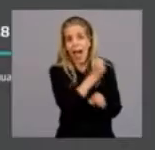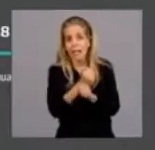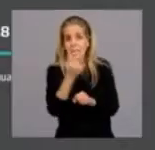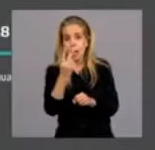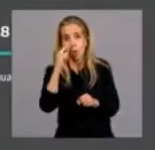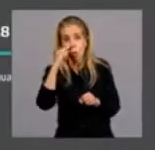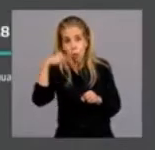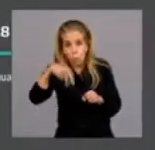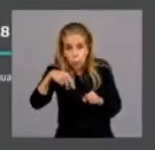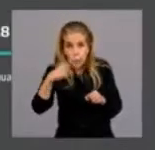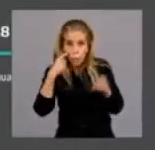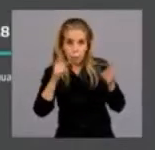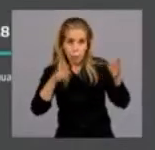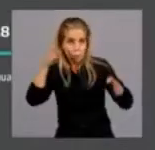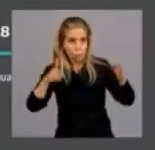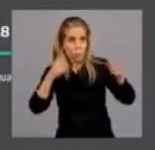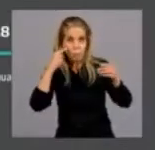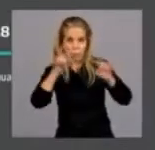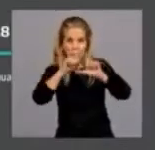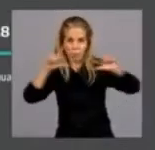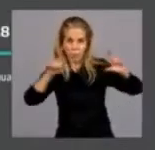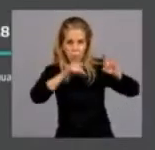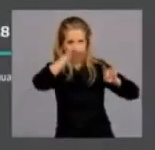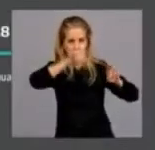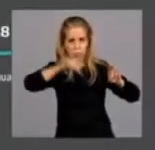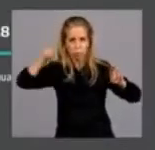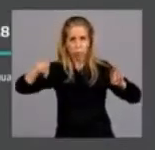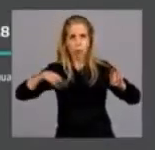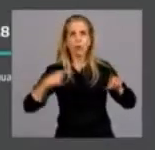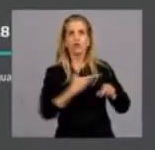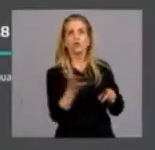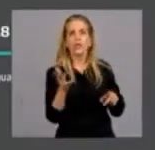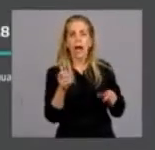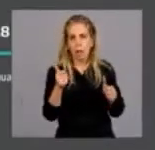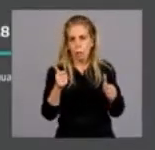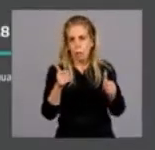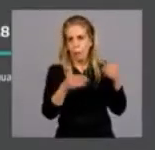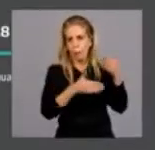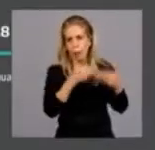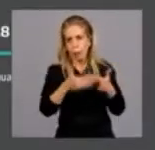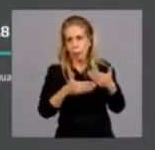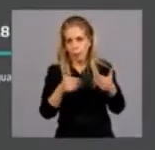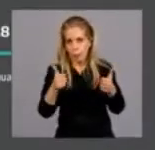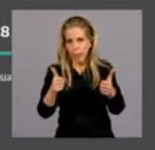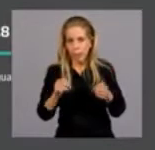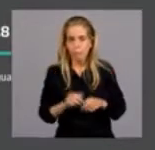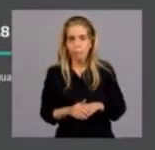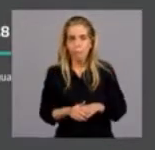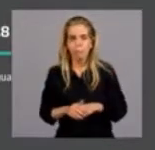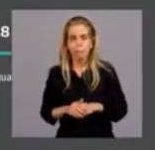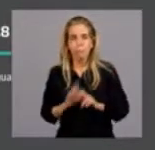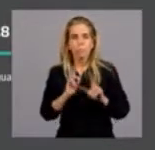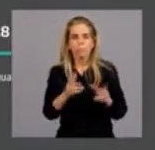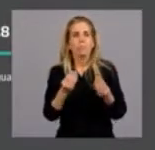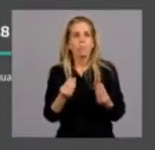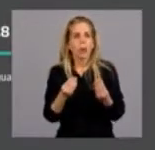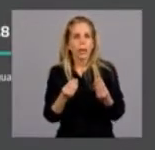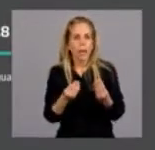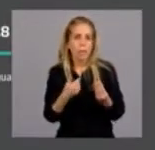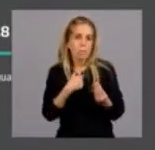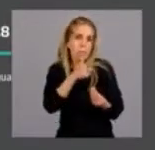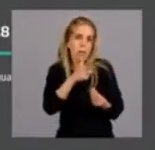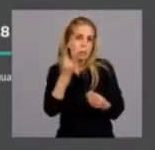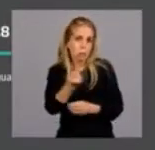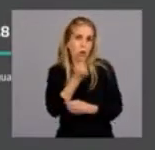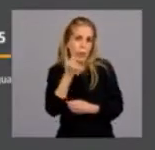hemos hecho las cosas bien como sociedad. Yo siempre marco esto porque me parece